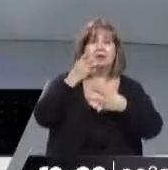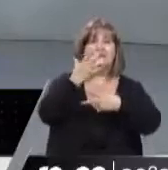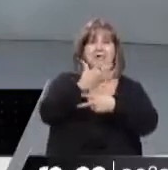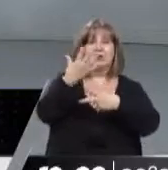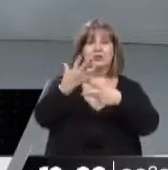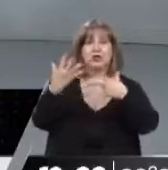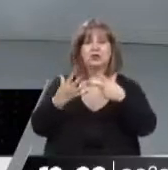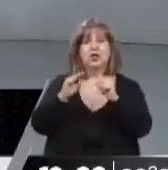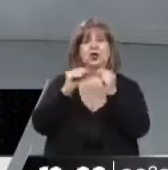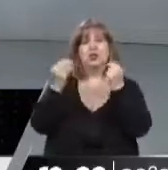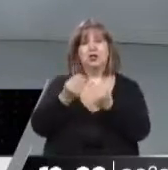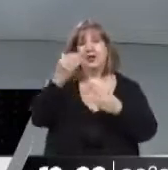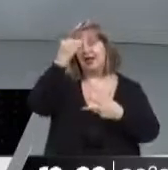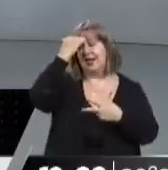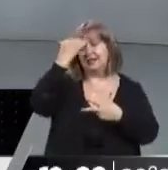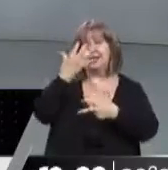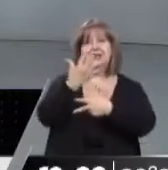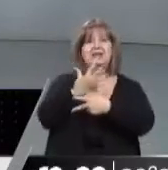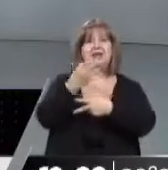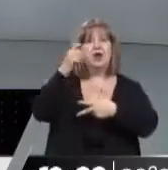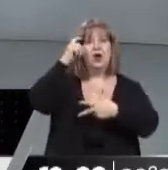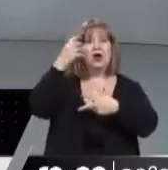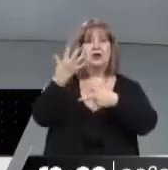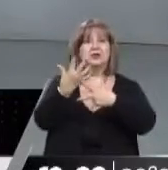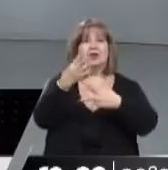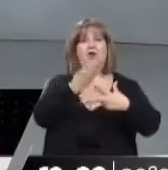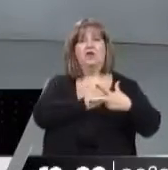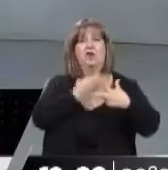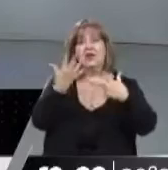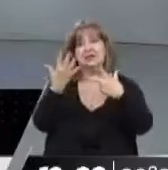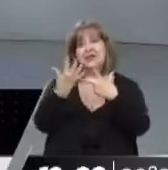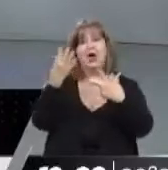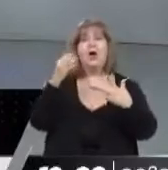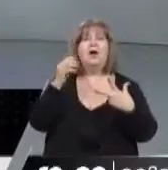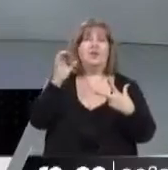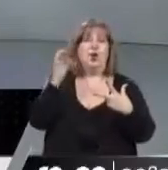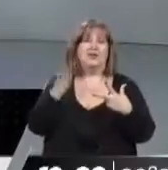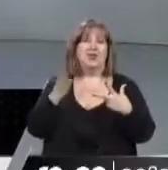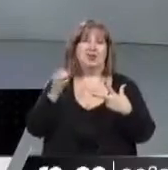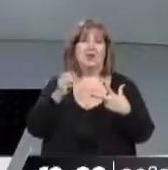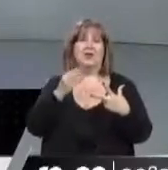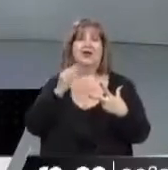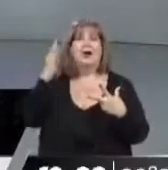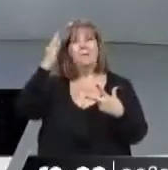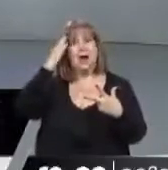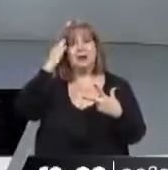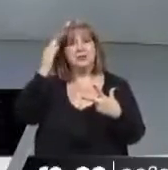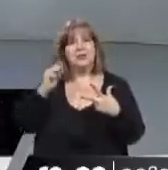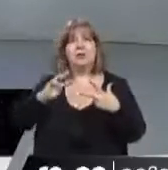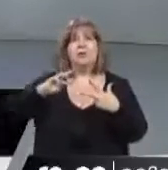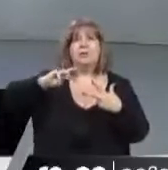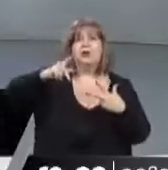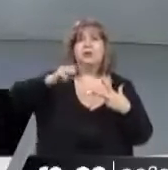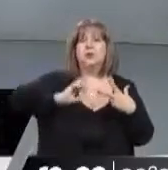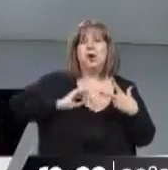para el primer trimestre del 23, 5% para enero, 5% para febrero, 5% para marzo, a cuenta de lo que pasa en las paritarias del año que